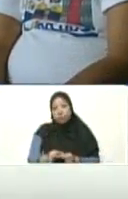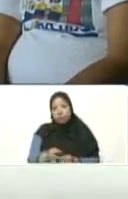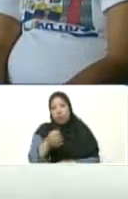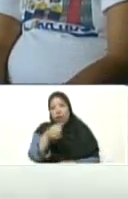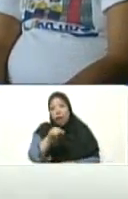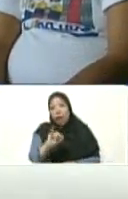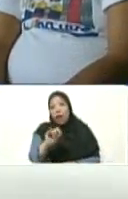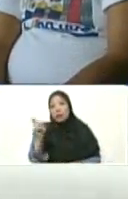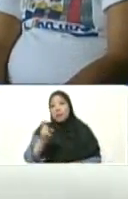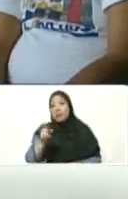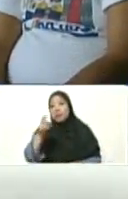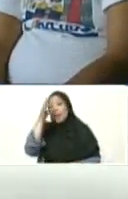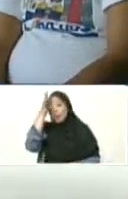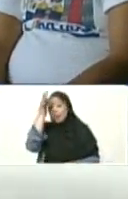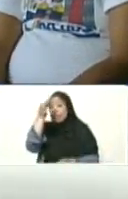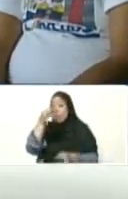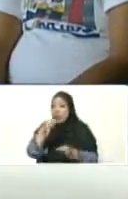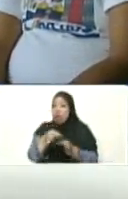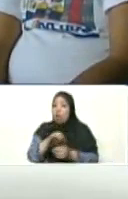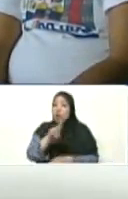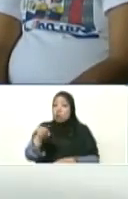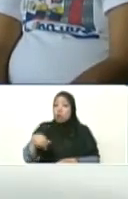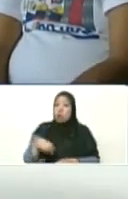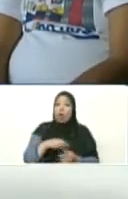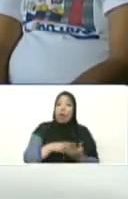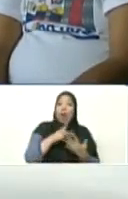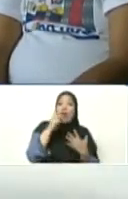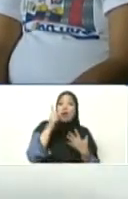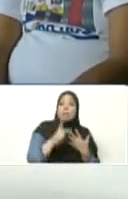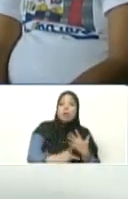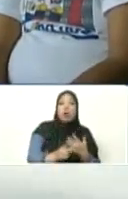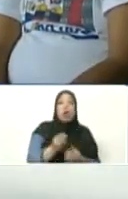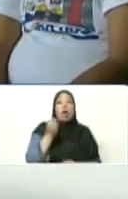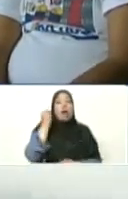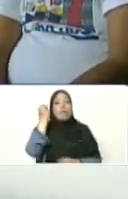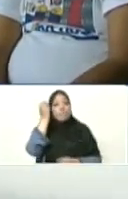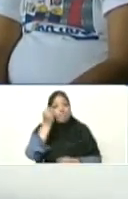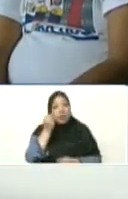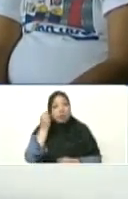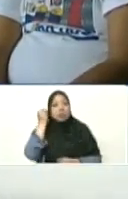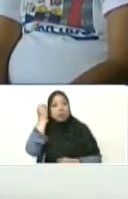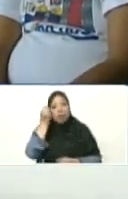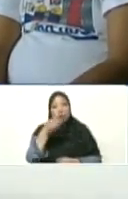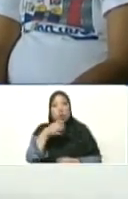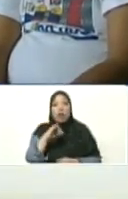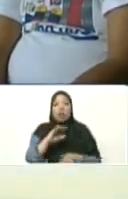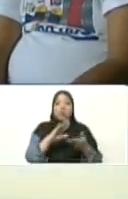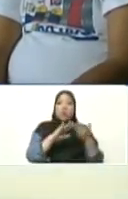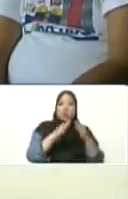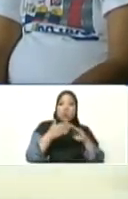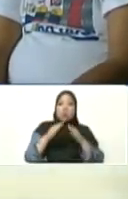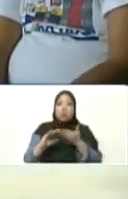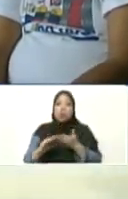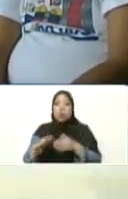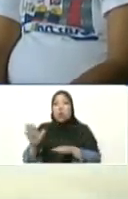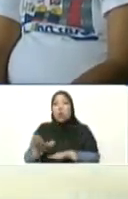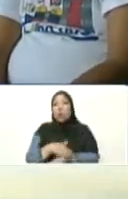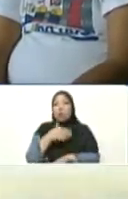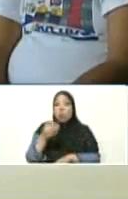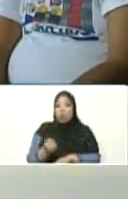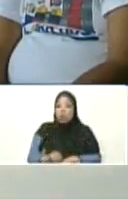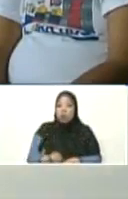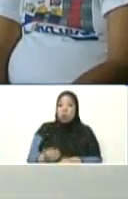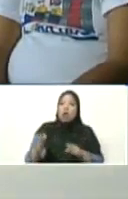si ustedes están en un plan de vivienda, sigan pensando que les va a llegar su vivienda en algún momento, un jueves de vivienda,